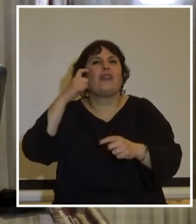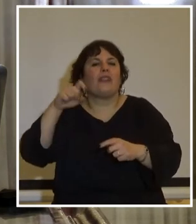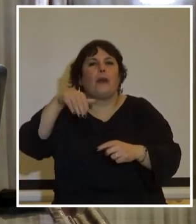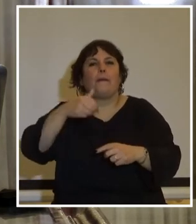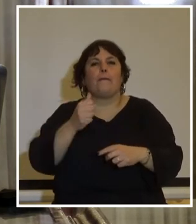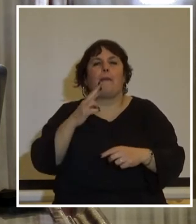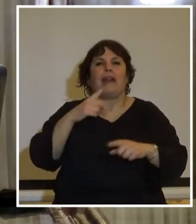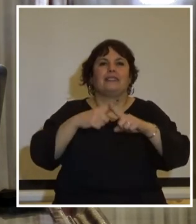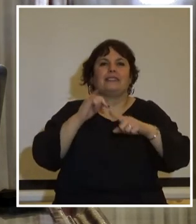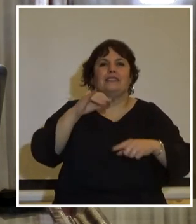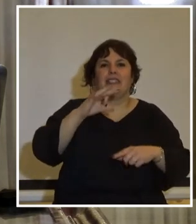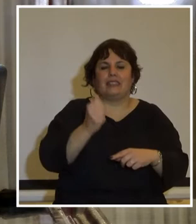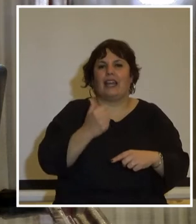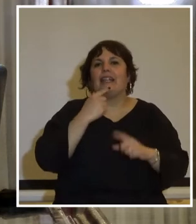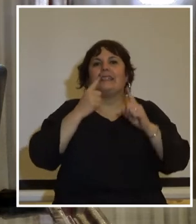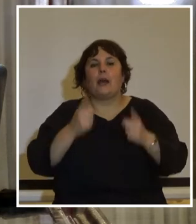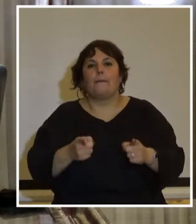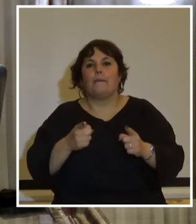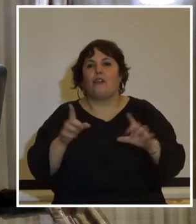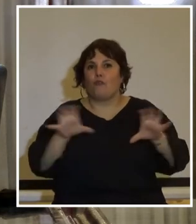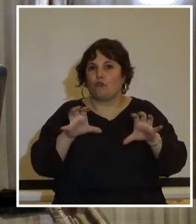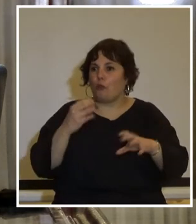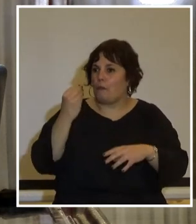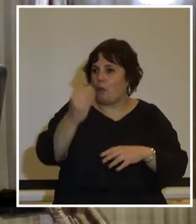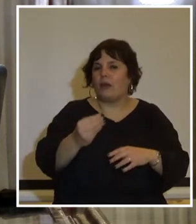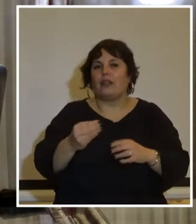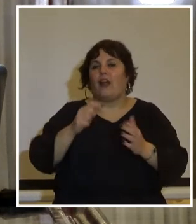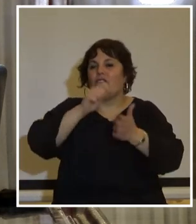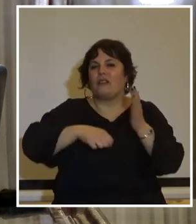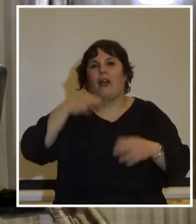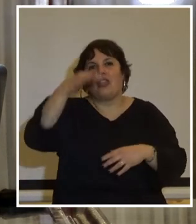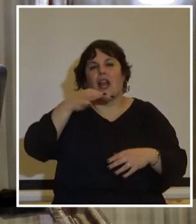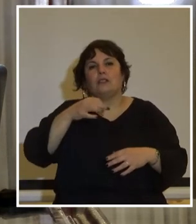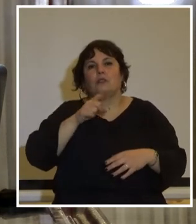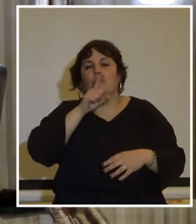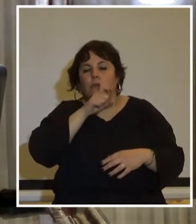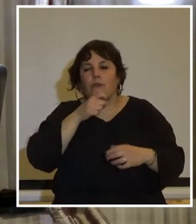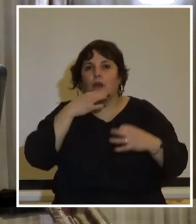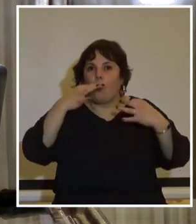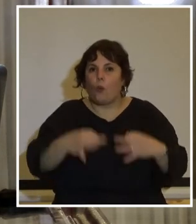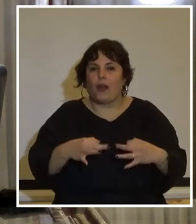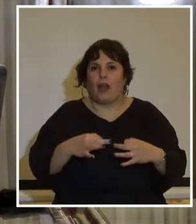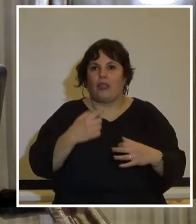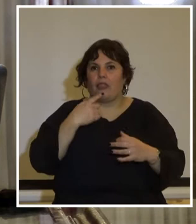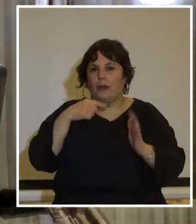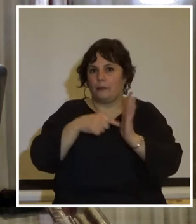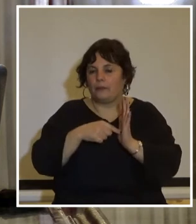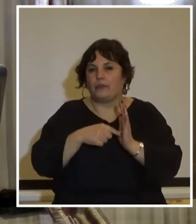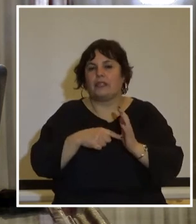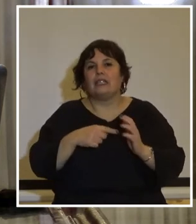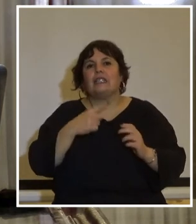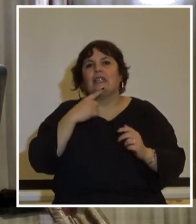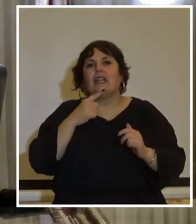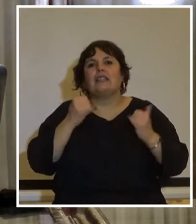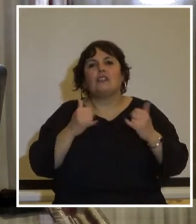se establece como requisito para ingreso a la función pública firmar una declaración jurada adhesión al sistema de gobierno es decir al régimen de facto se